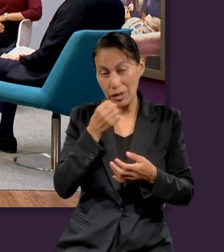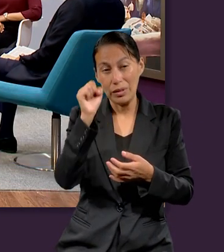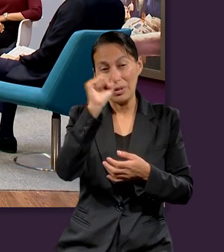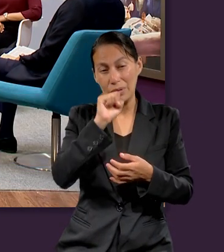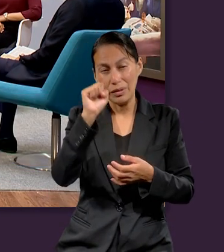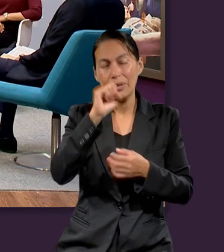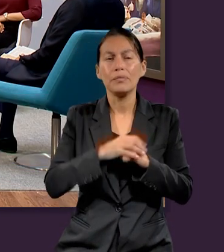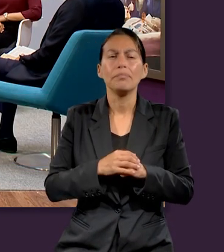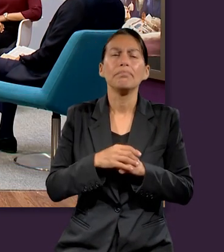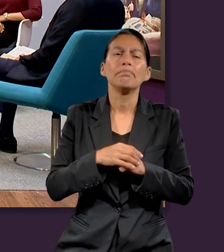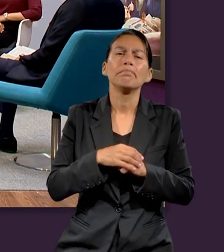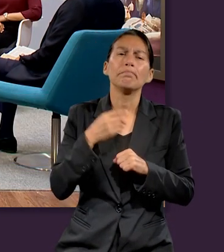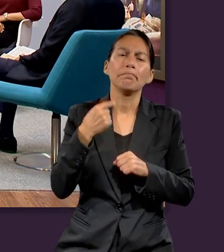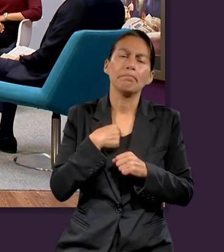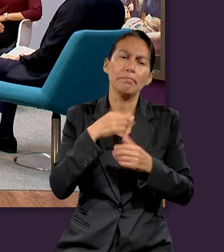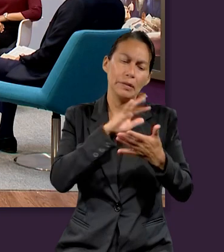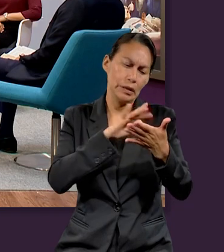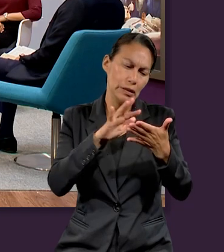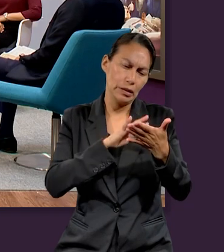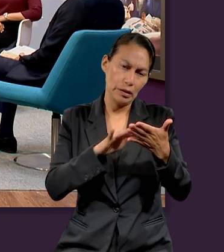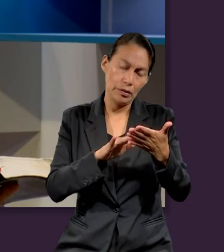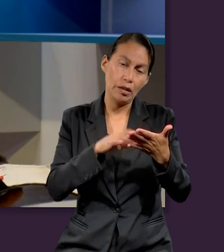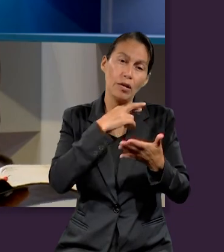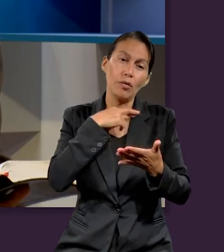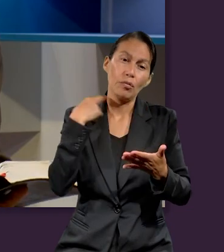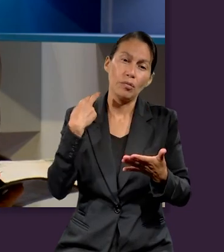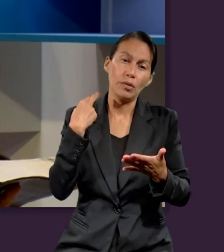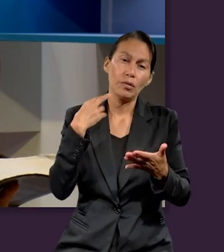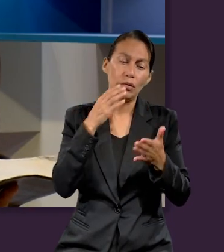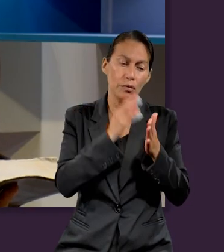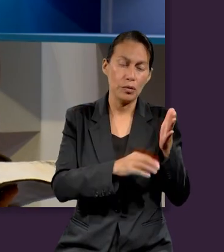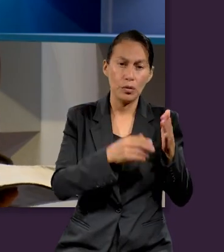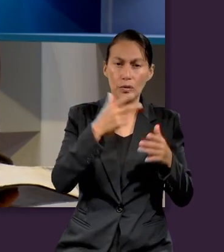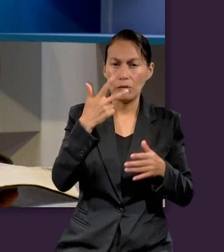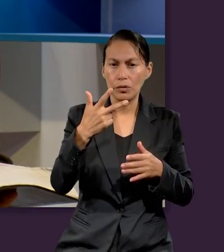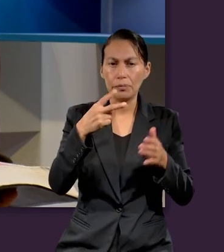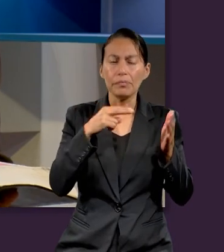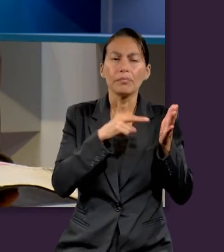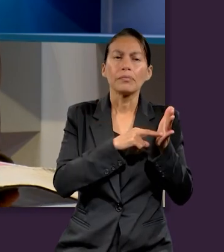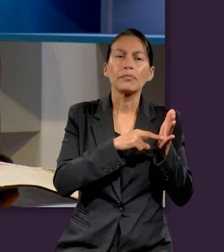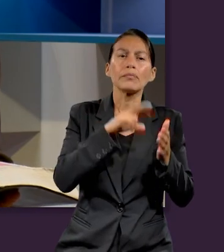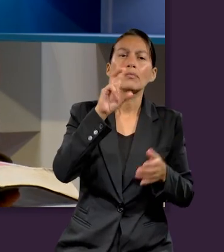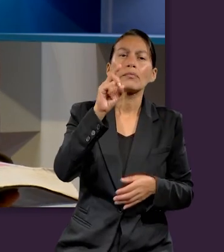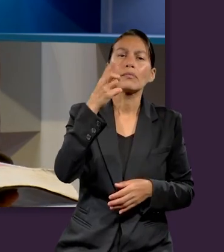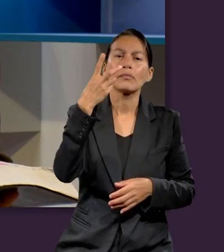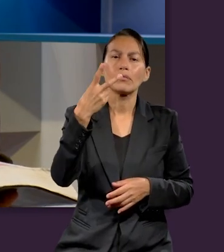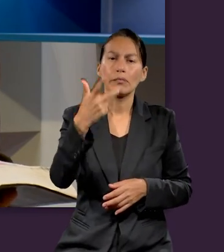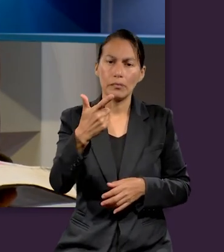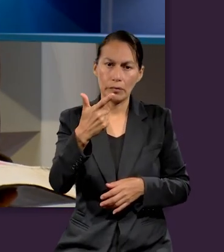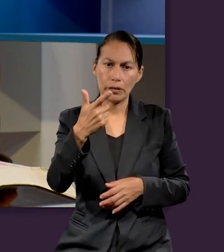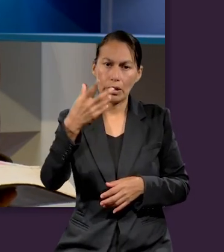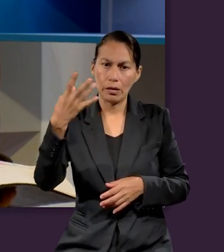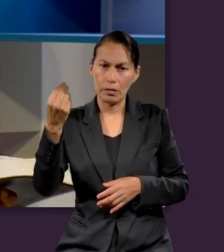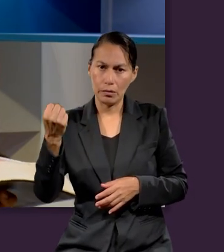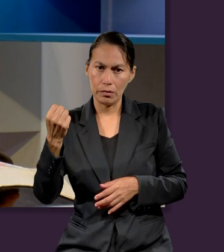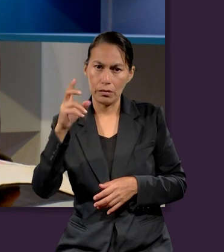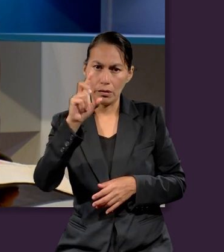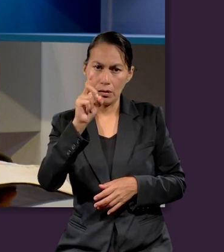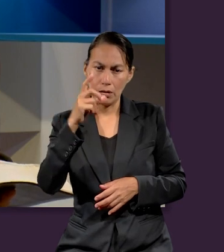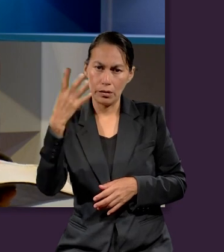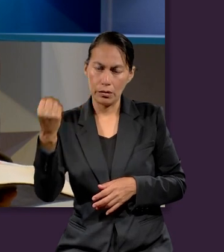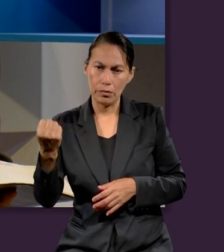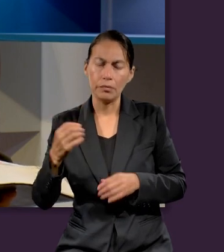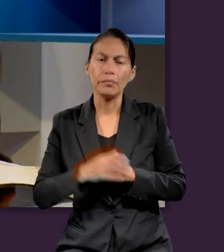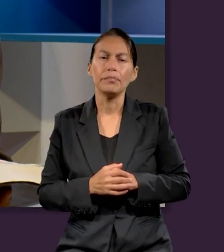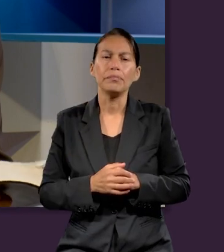Y yo quiero leerles unos pasajes que se encuentran en Romanos capítulo 8, versículo 37 al 39, y quiero que me